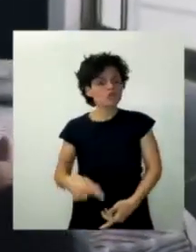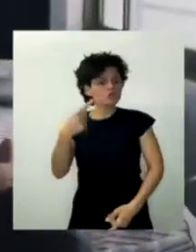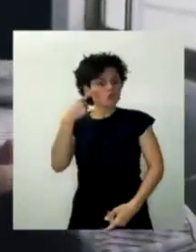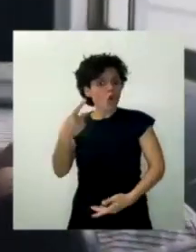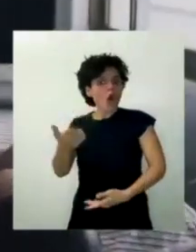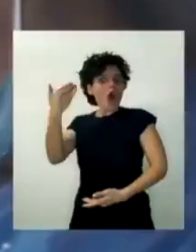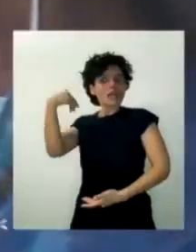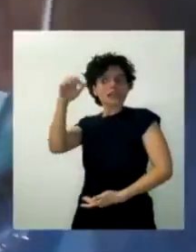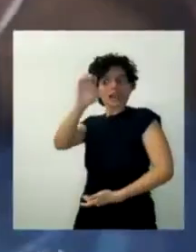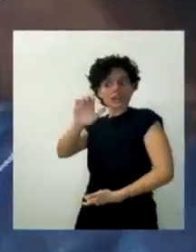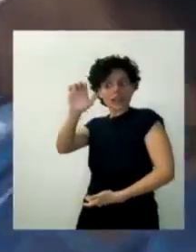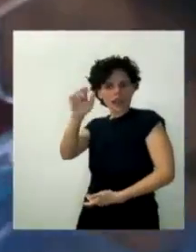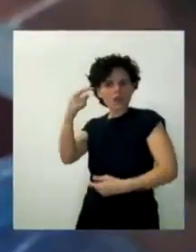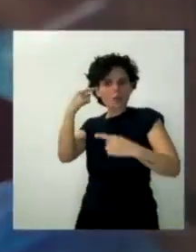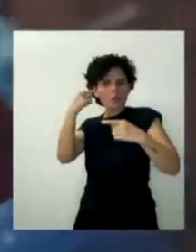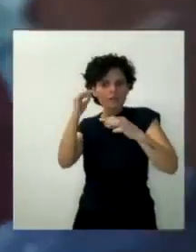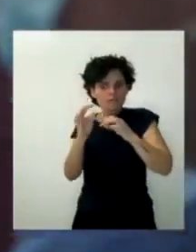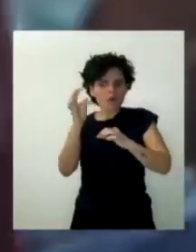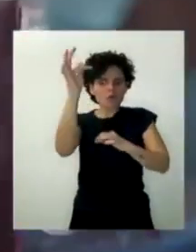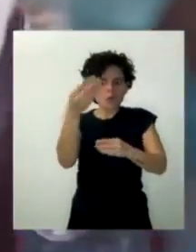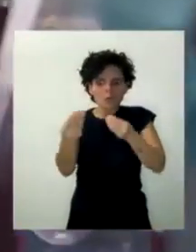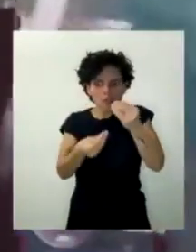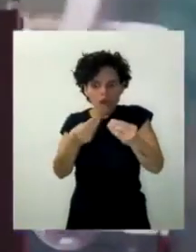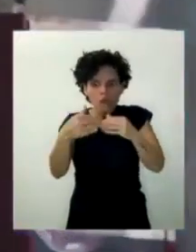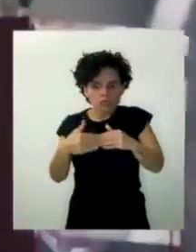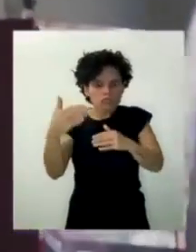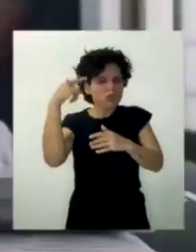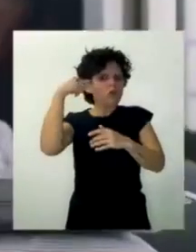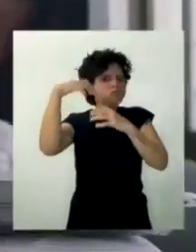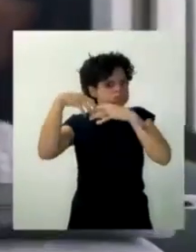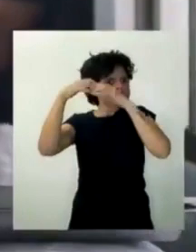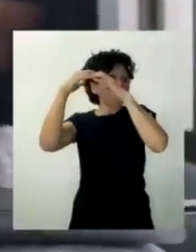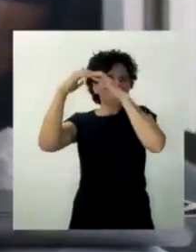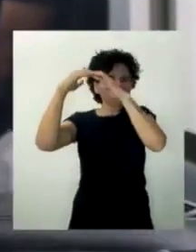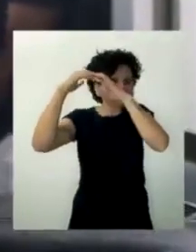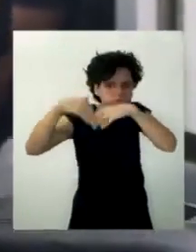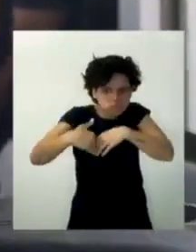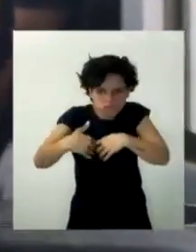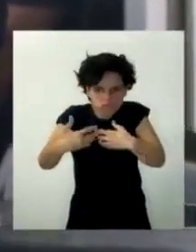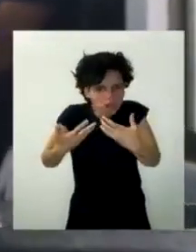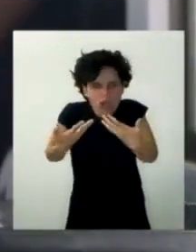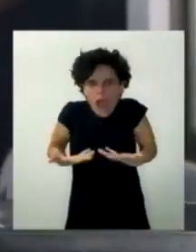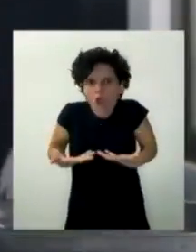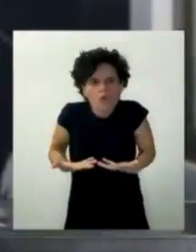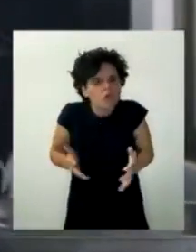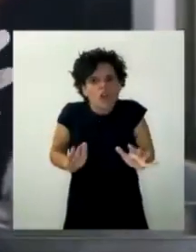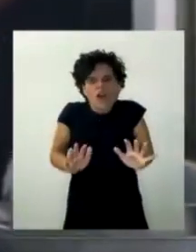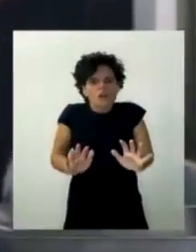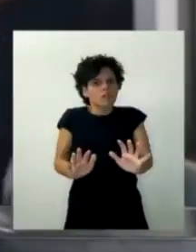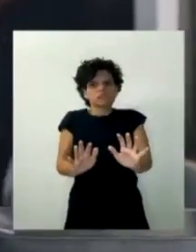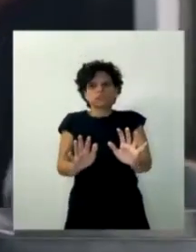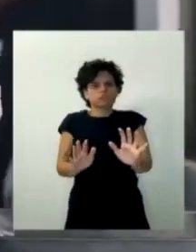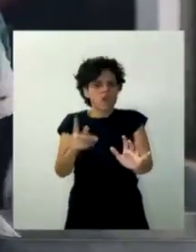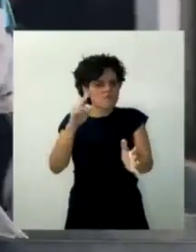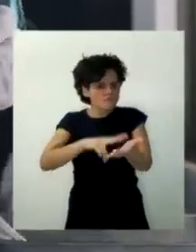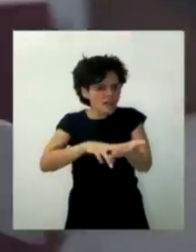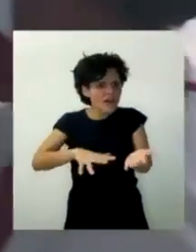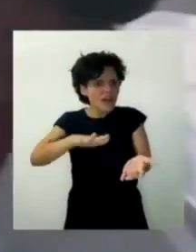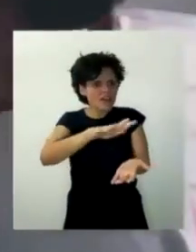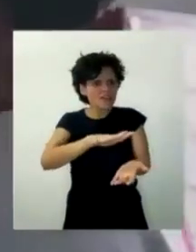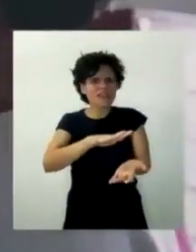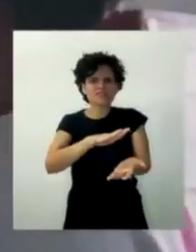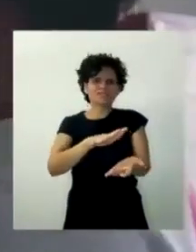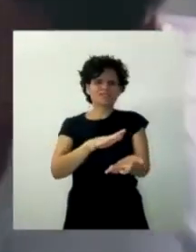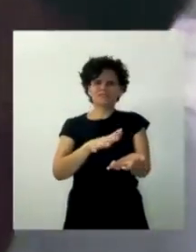Las fórmulas por las que yo mismo me seduje en el mes de enero de proyectar, qué sé yo, se han derrumbado como Castillo de México. Y que la